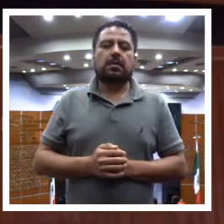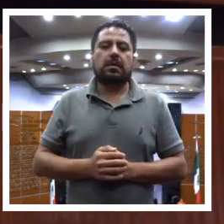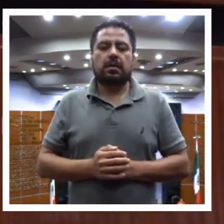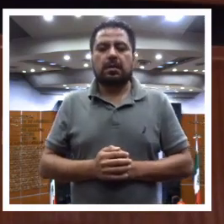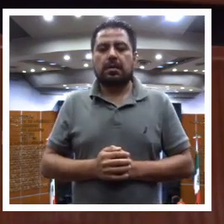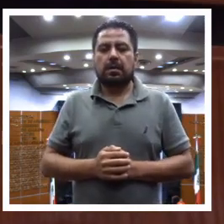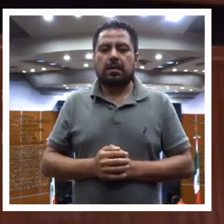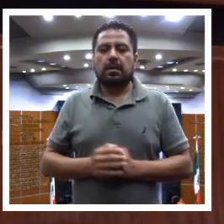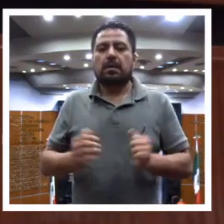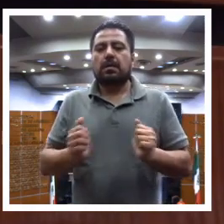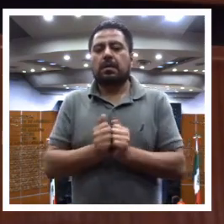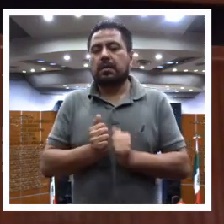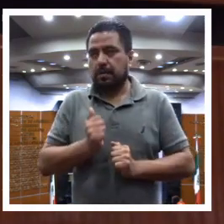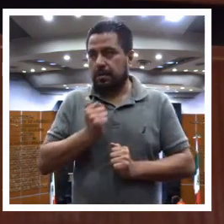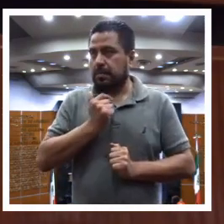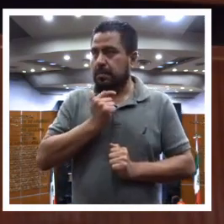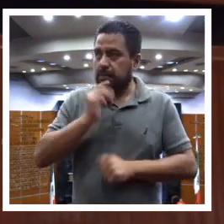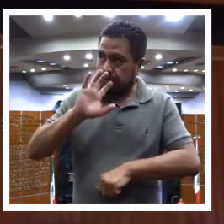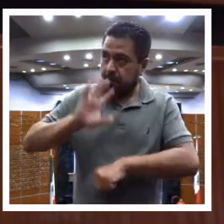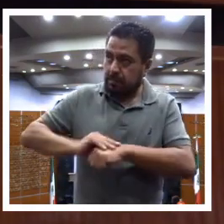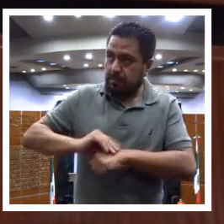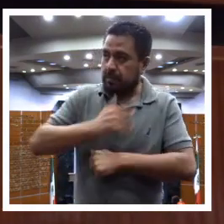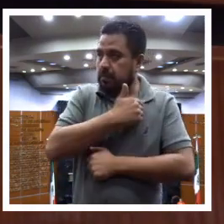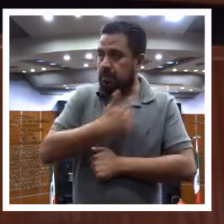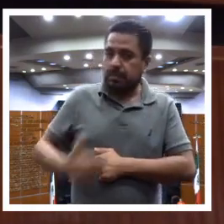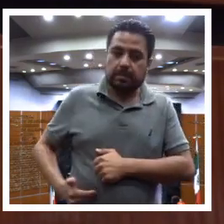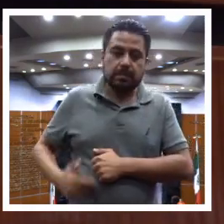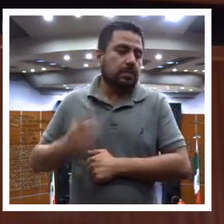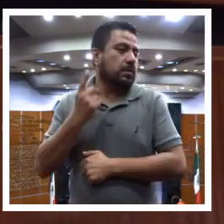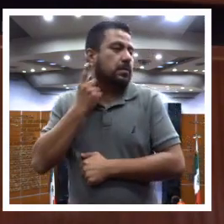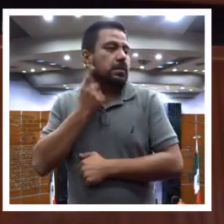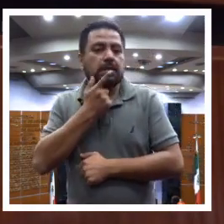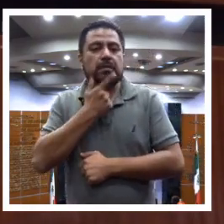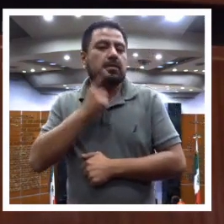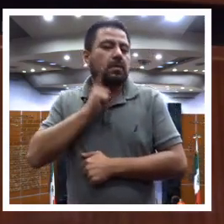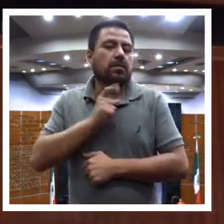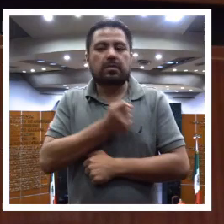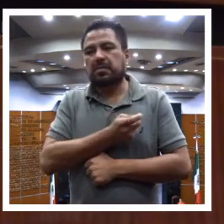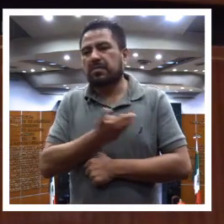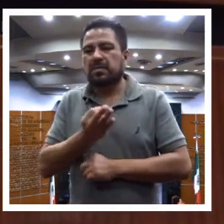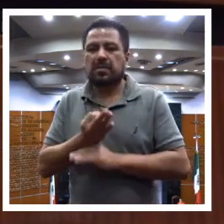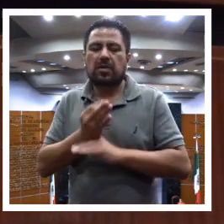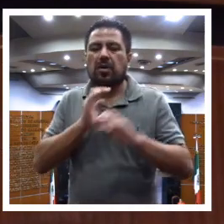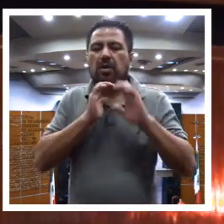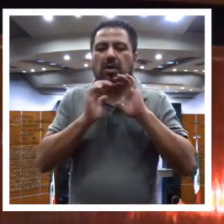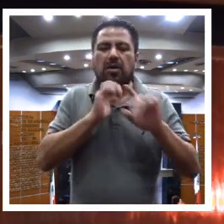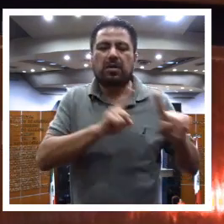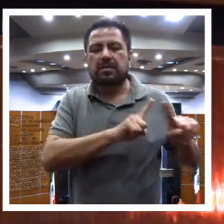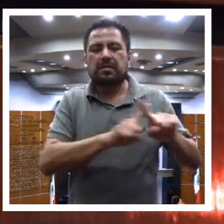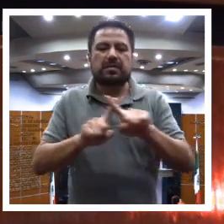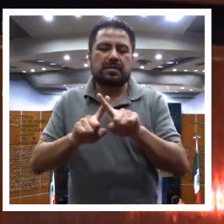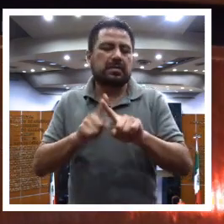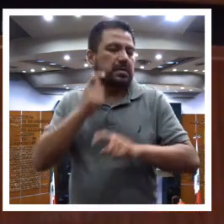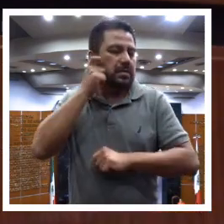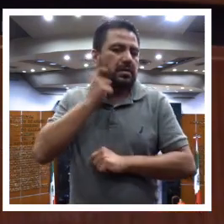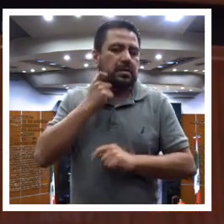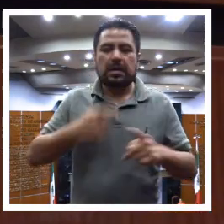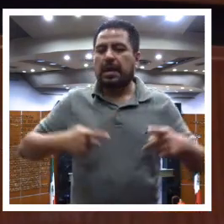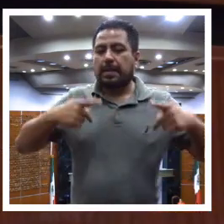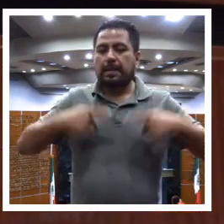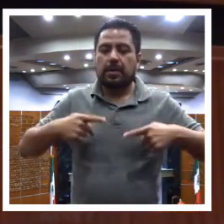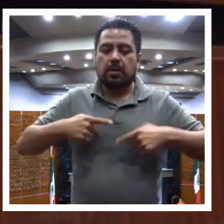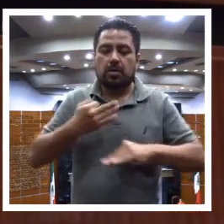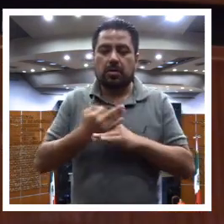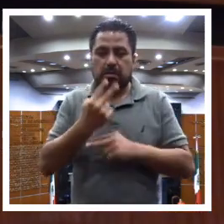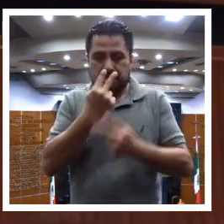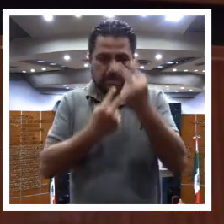Gracias, Presidenta, legisladoras y legisladores, medios de comunicación guerrerenses que